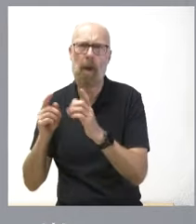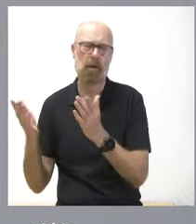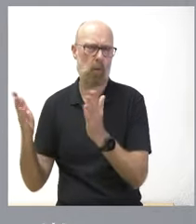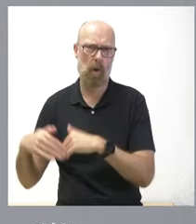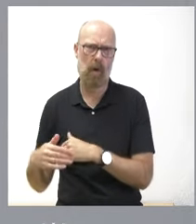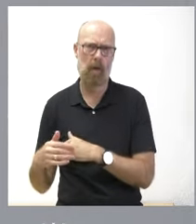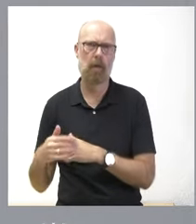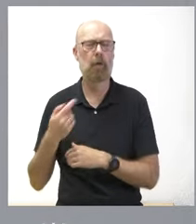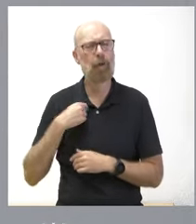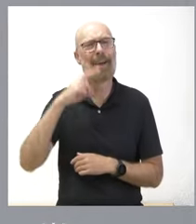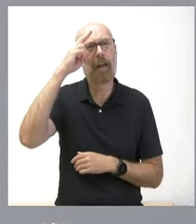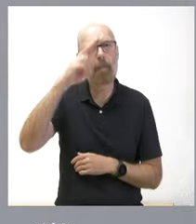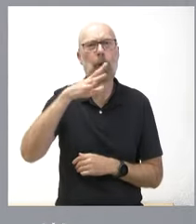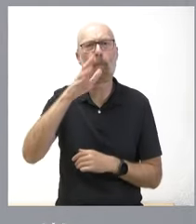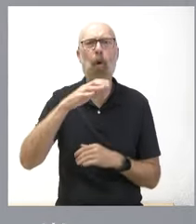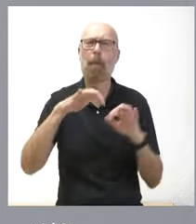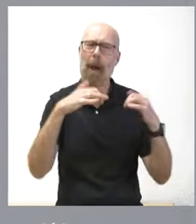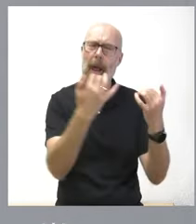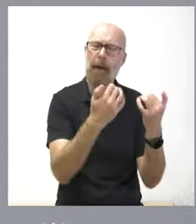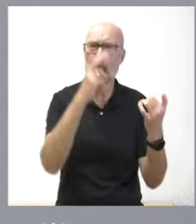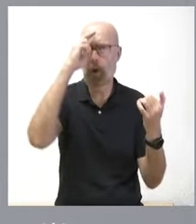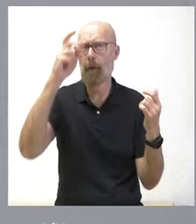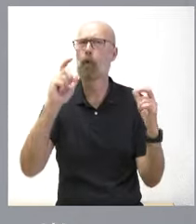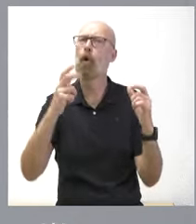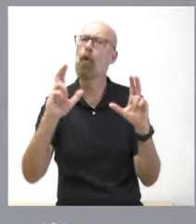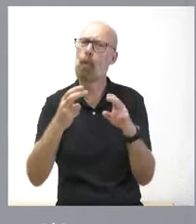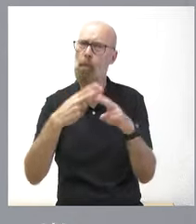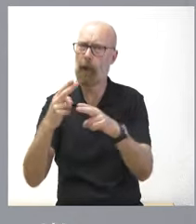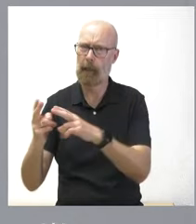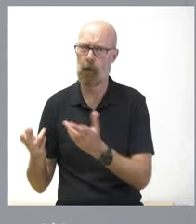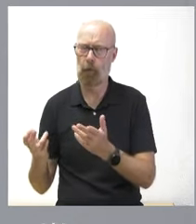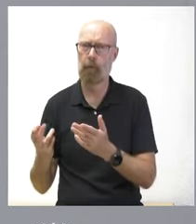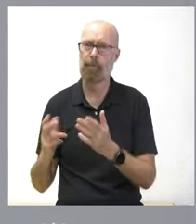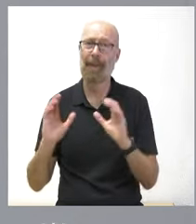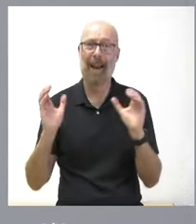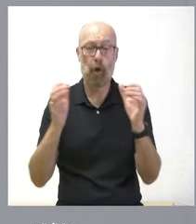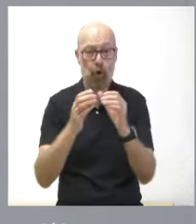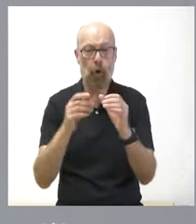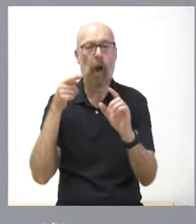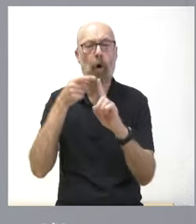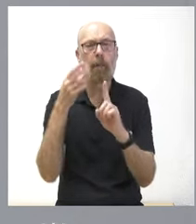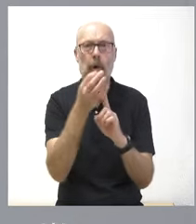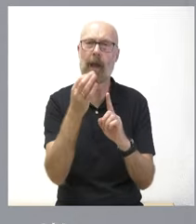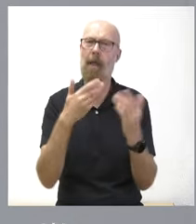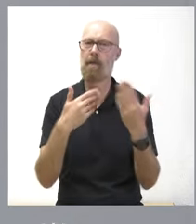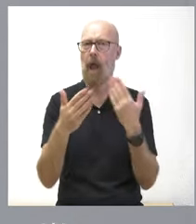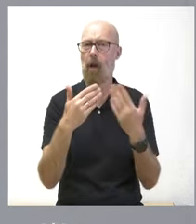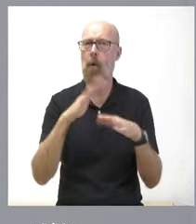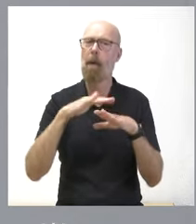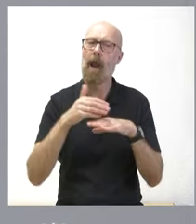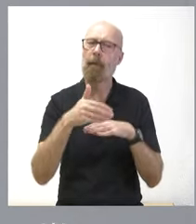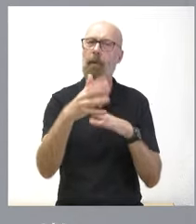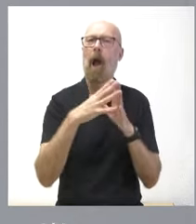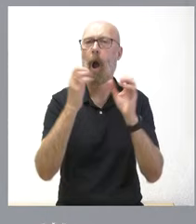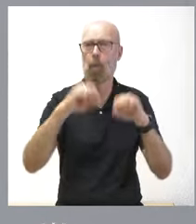Parlamento y a los partidos políticos. ¿Qué busca molestar en reuniones? Pues, lógicamente, el diálogo para alcanzar acuerdos, el crear este